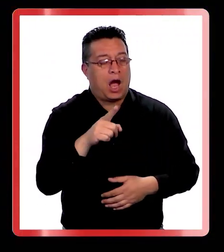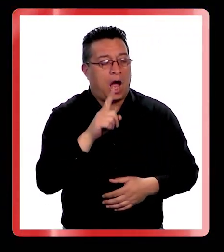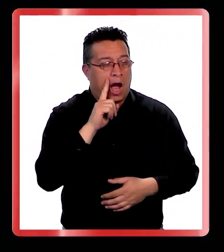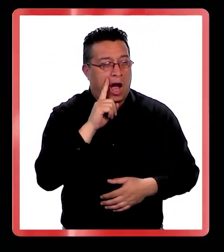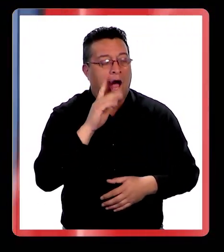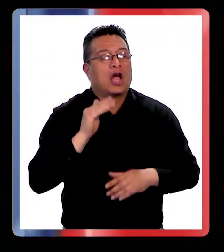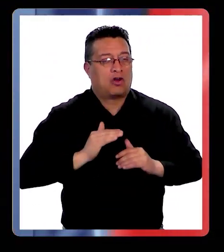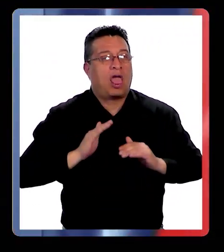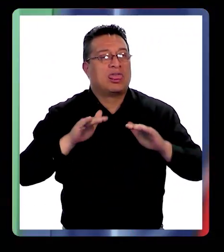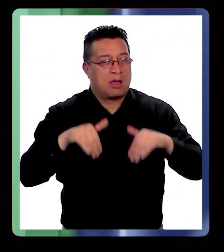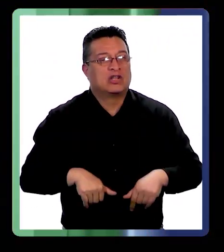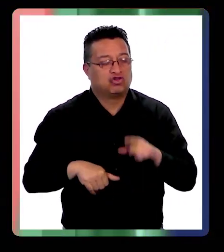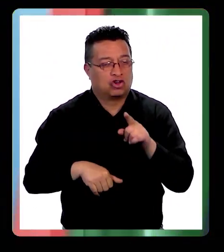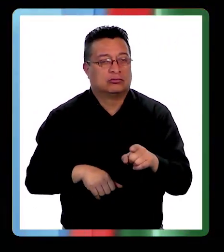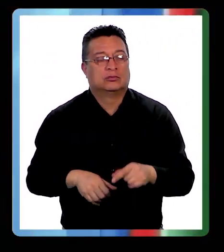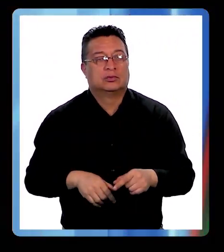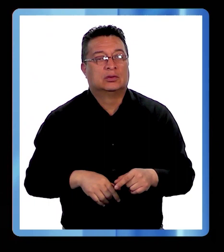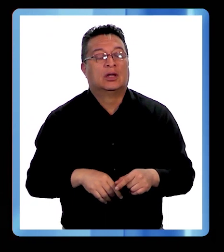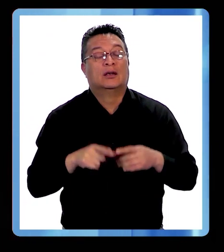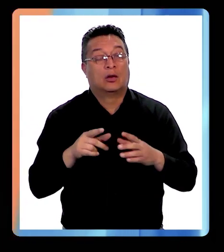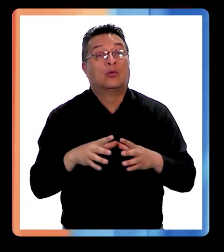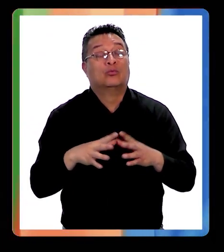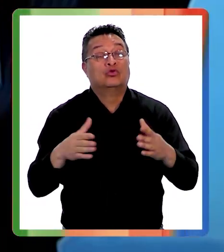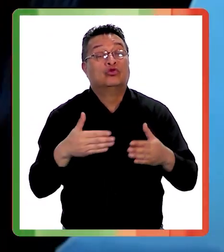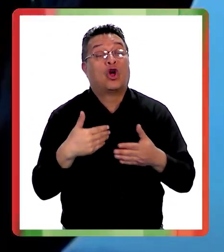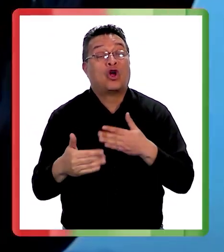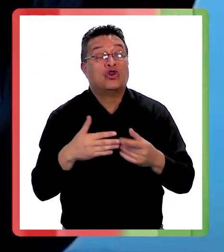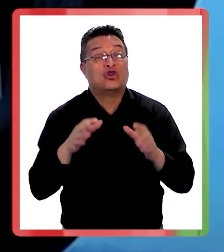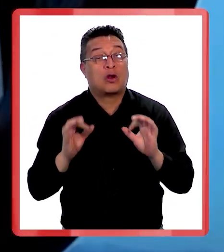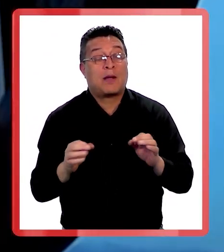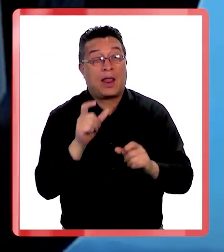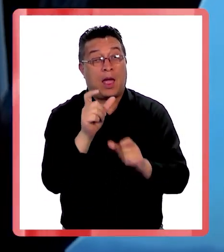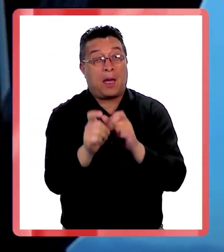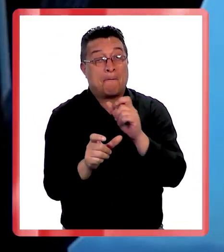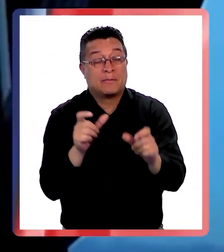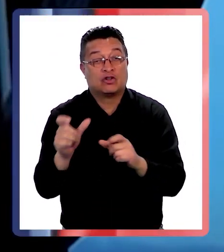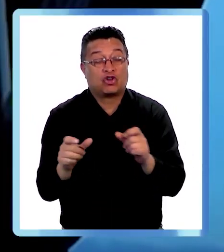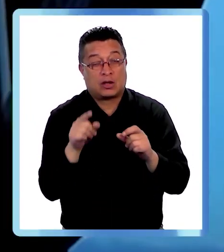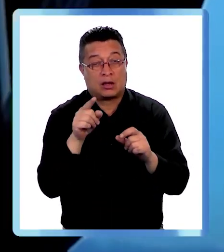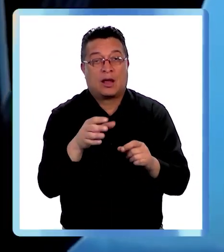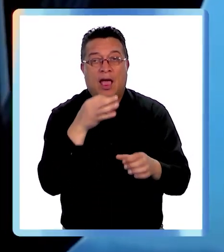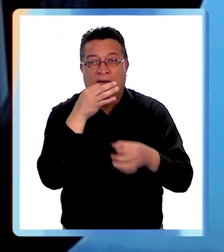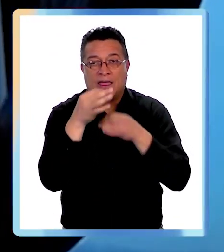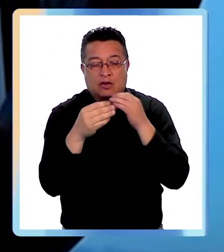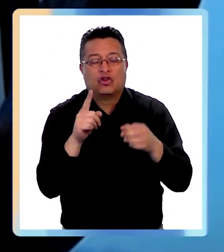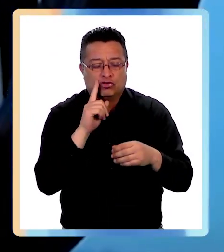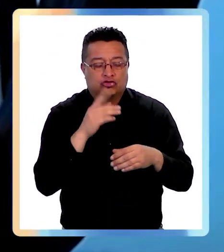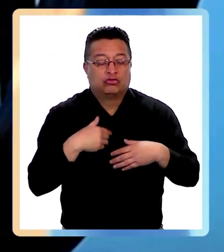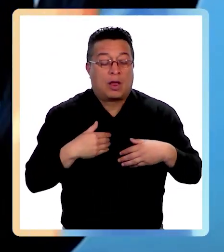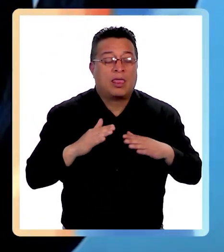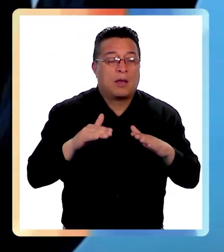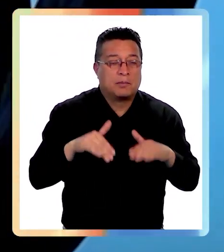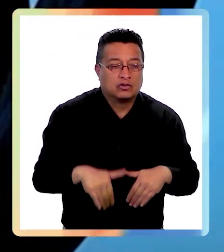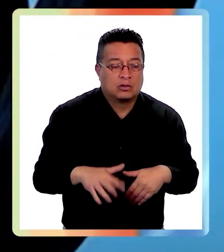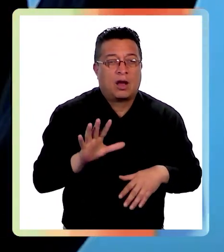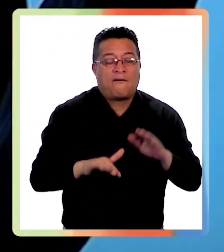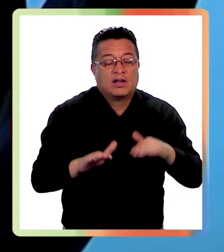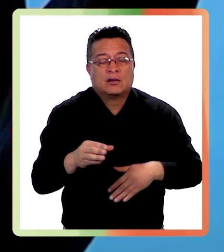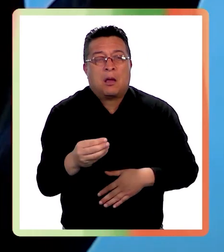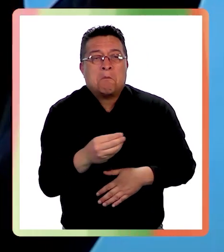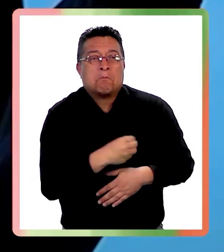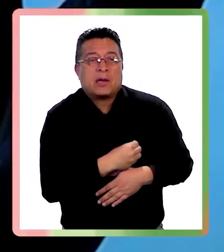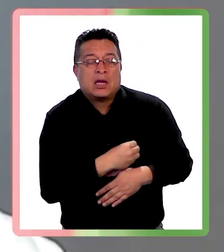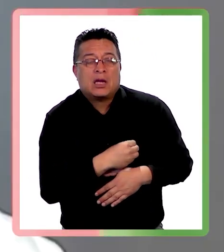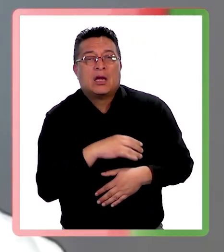depresión. Es muy corriente que las personas hablen de tener depresión porque a veces están un poco tristes,